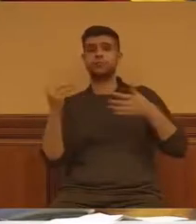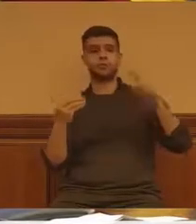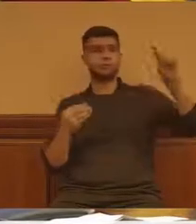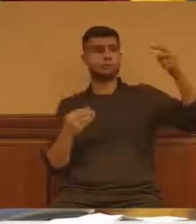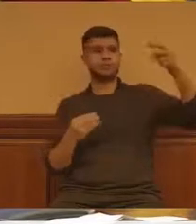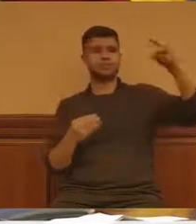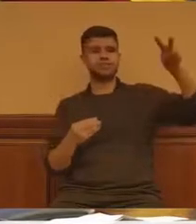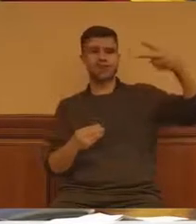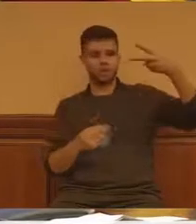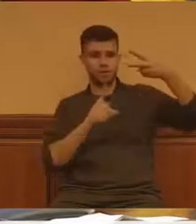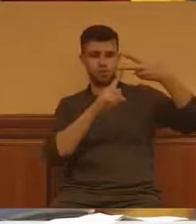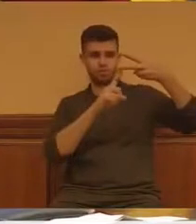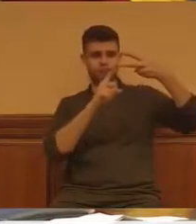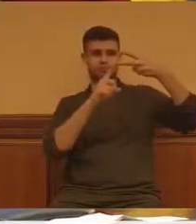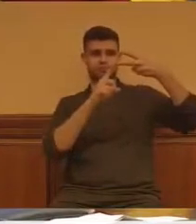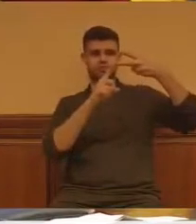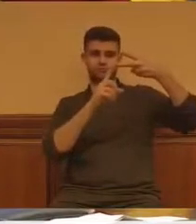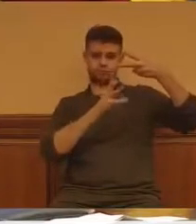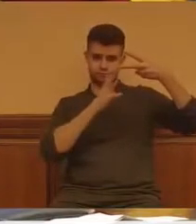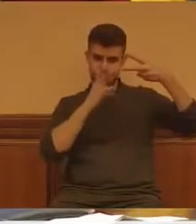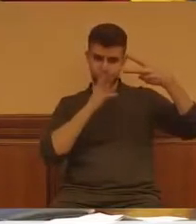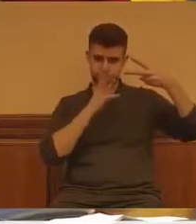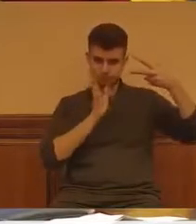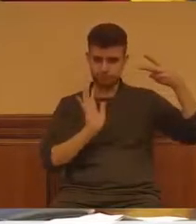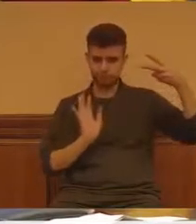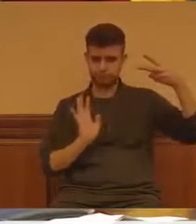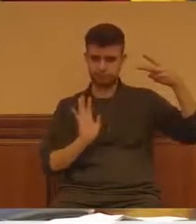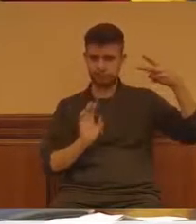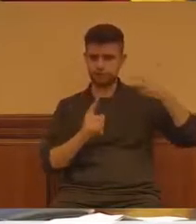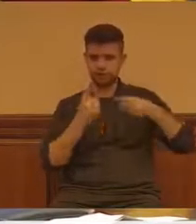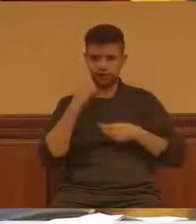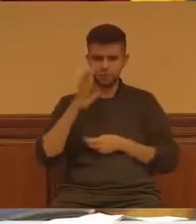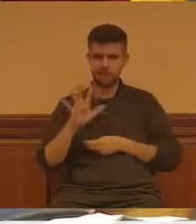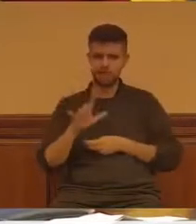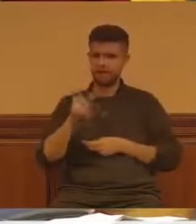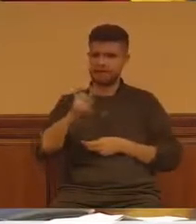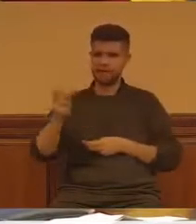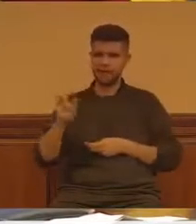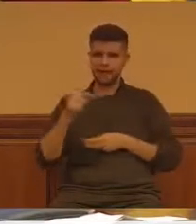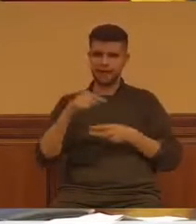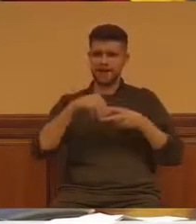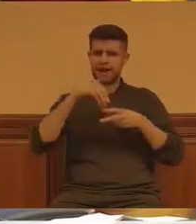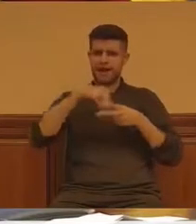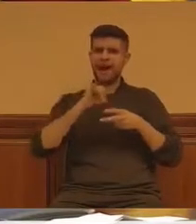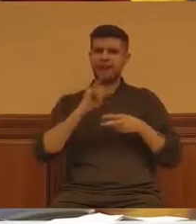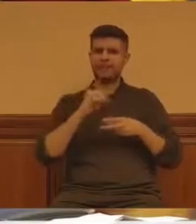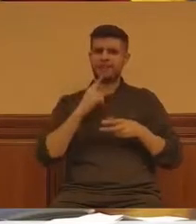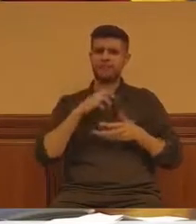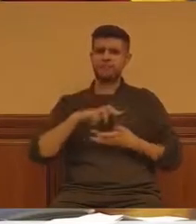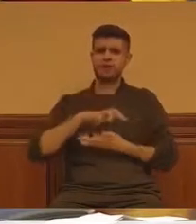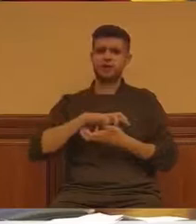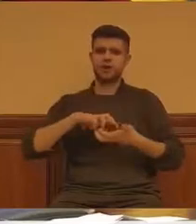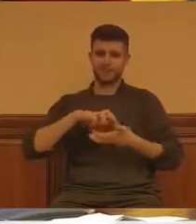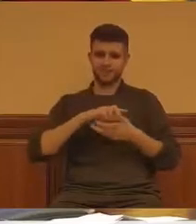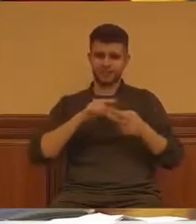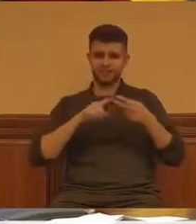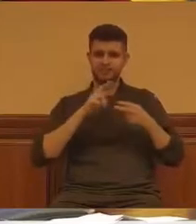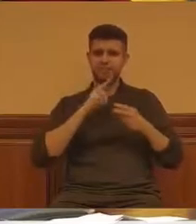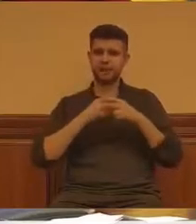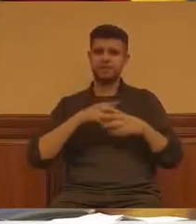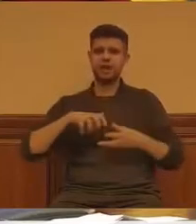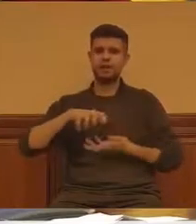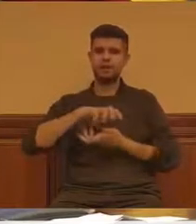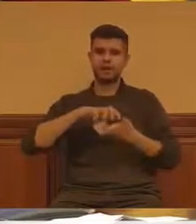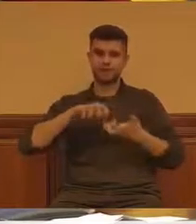¿No les parece que hay también una enorme violencia contenida en este dato? Eso y una juventud condenada.